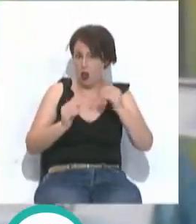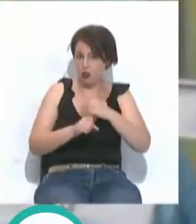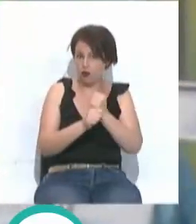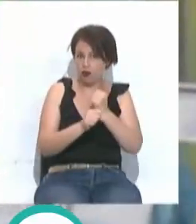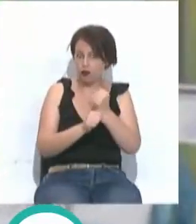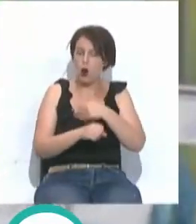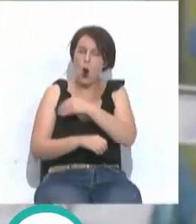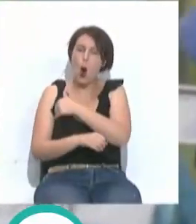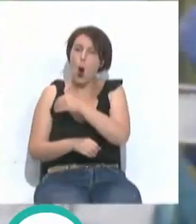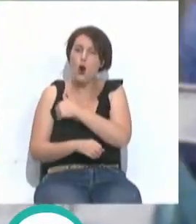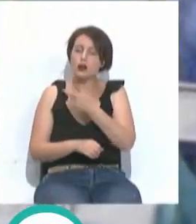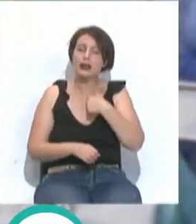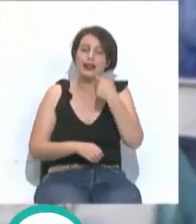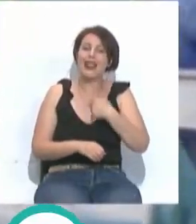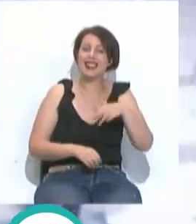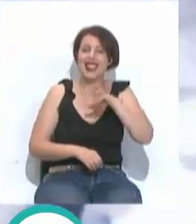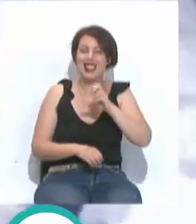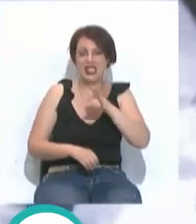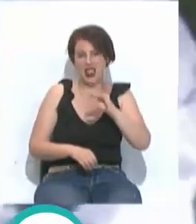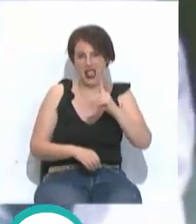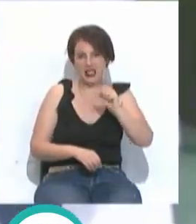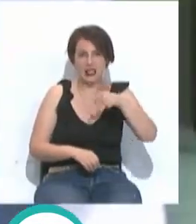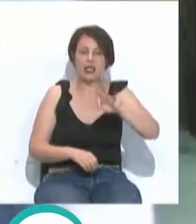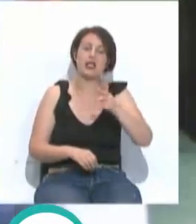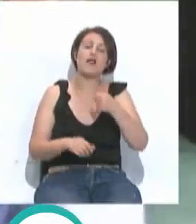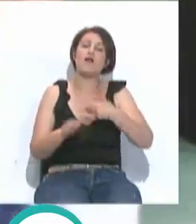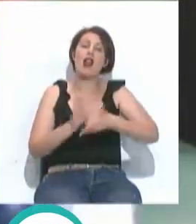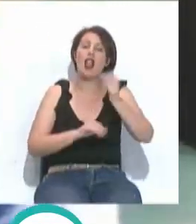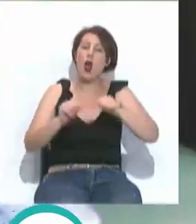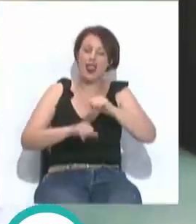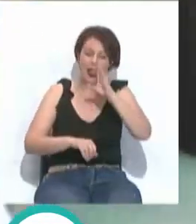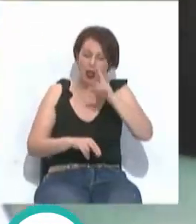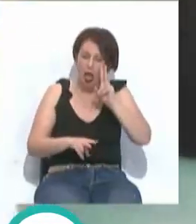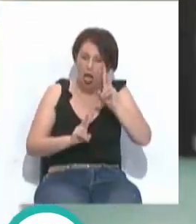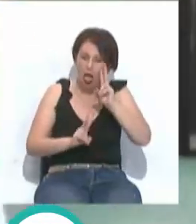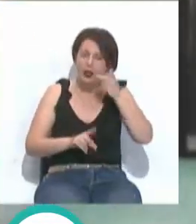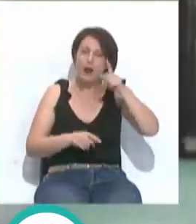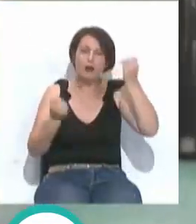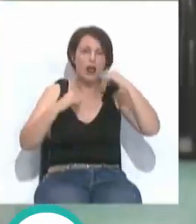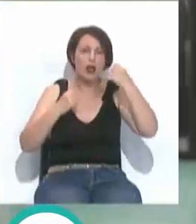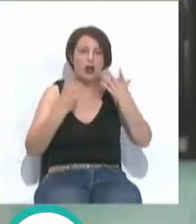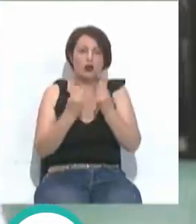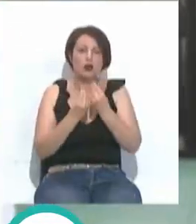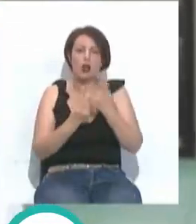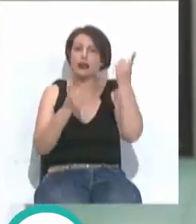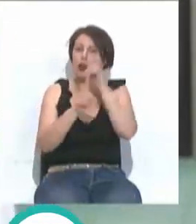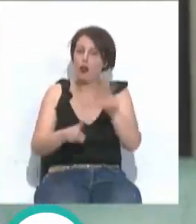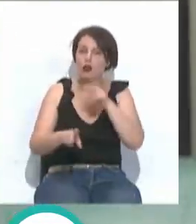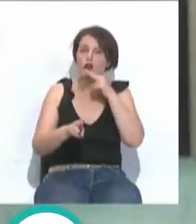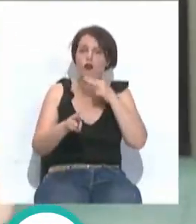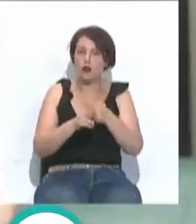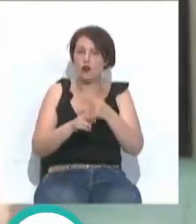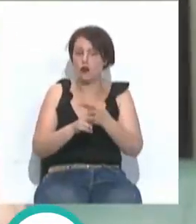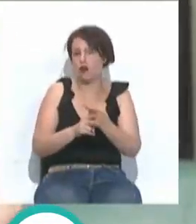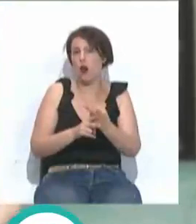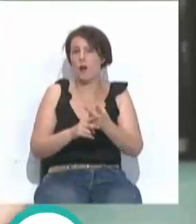curso ha contemplado que los residentes asistan a una cirugía en directo, así como que realicen prácticas con los simuladores denominados Pevil